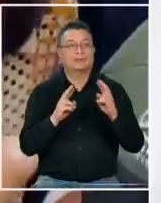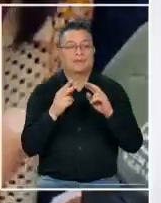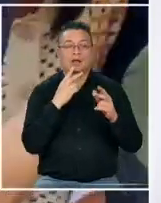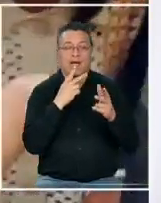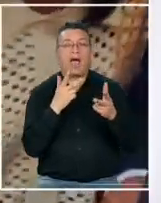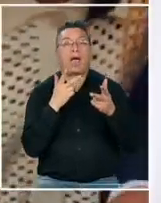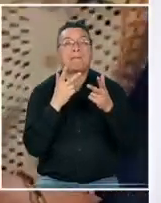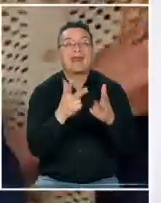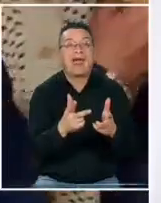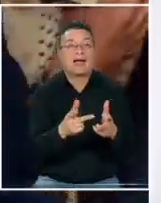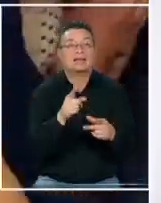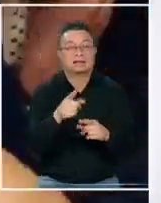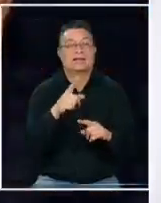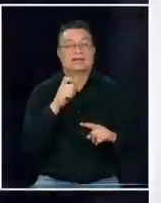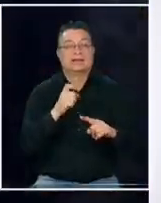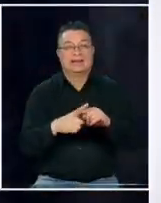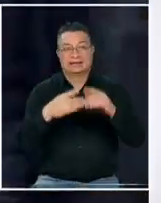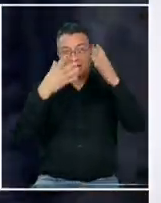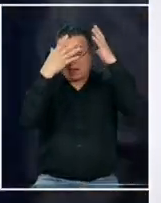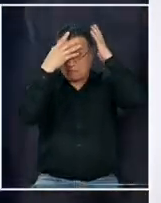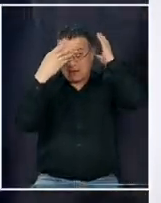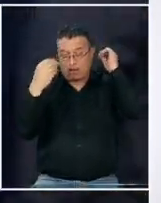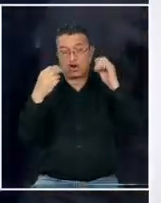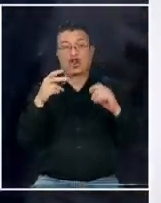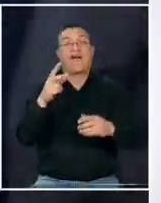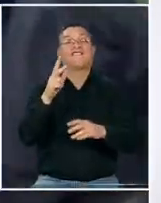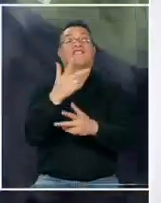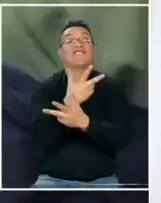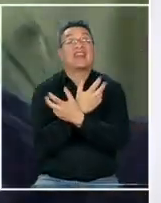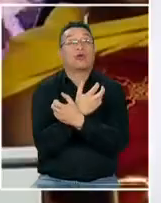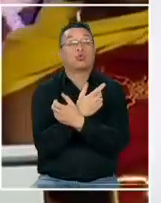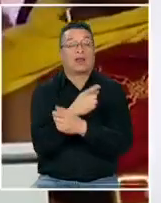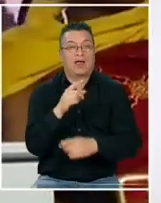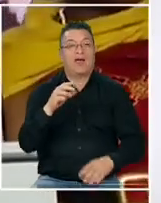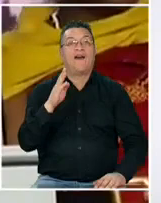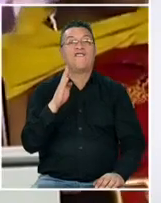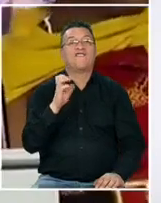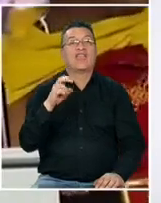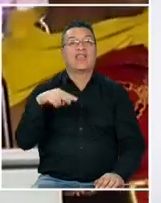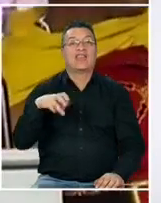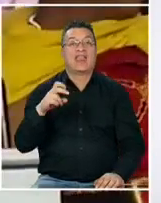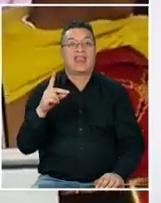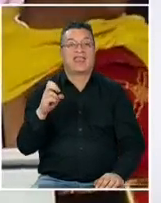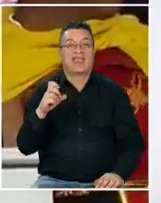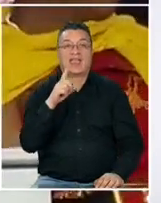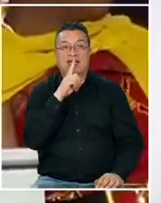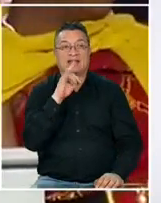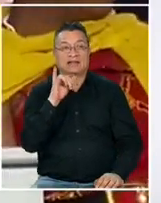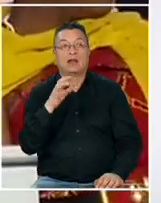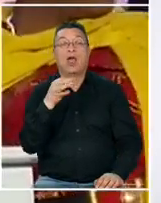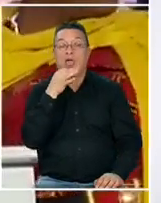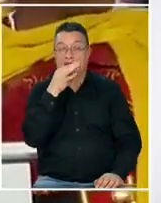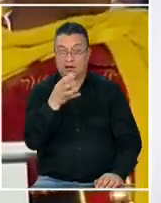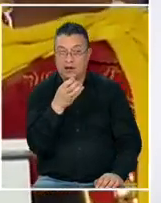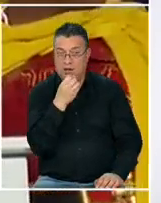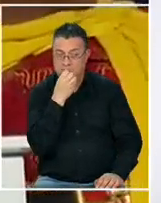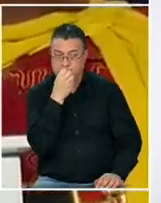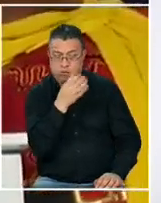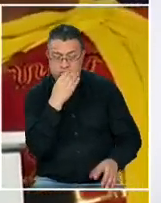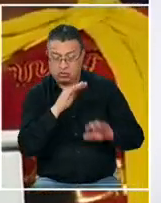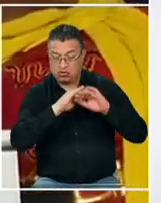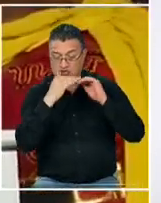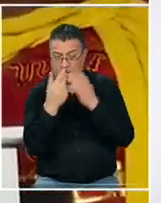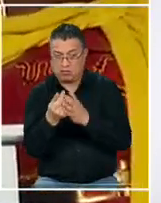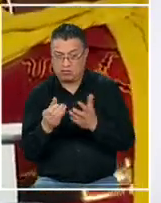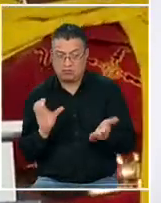amenaza que lanzó su ex embajador en Venezuela Armando Benedetti quien dijo que va a revelar él dice todos los secretos de la